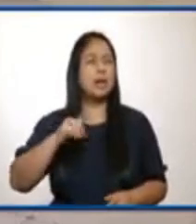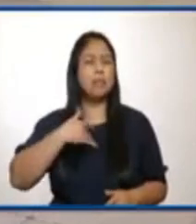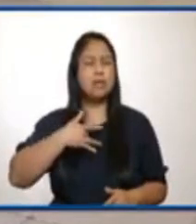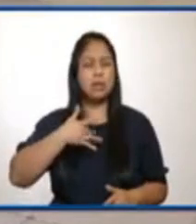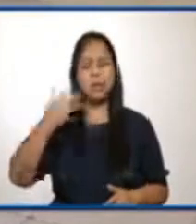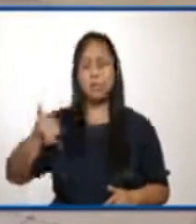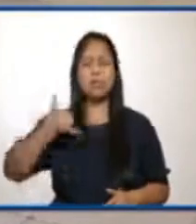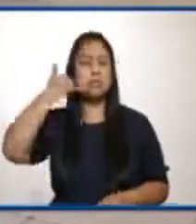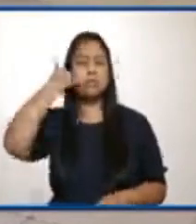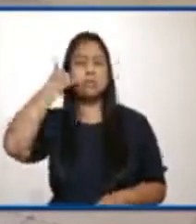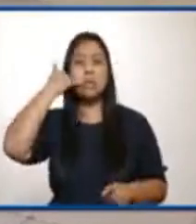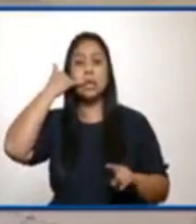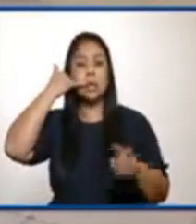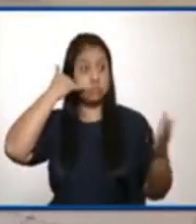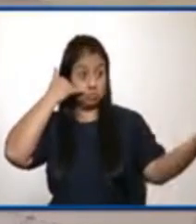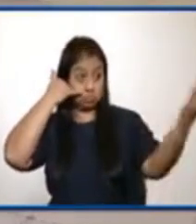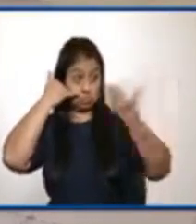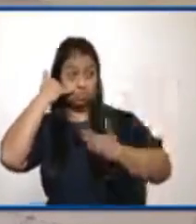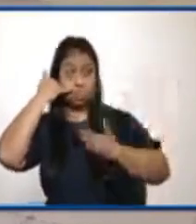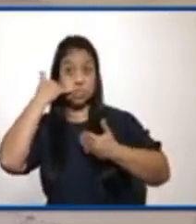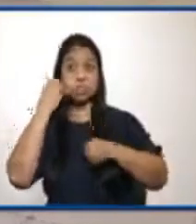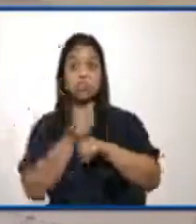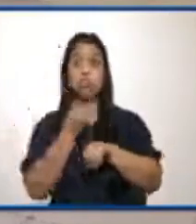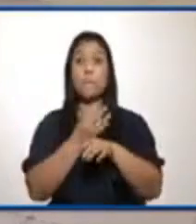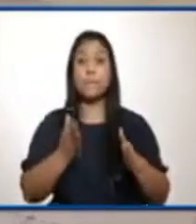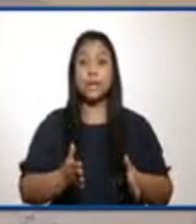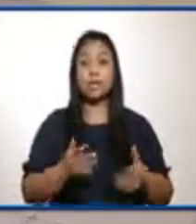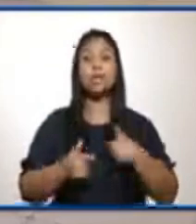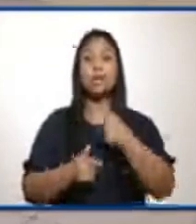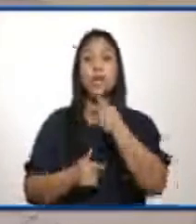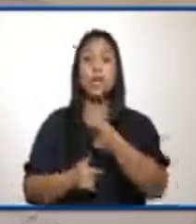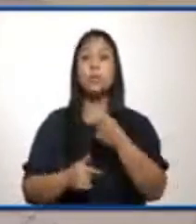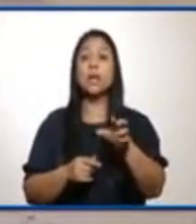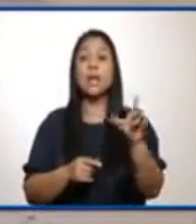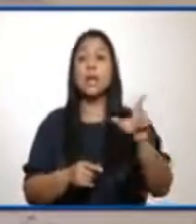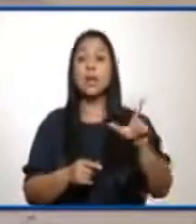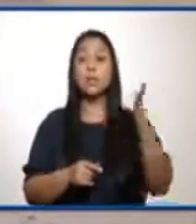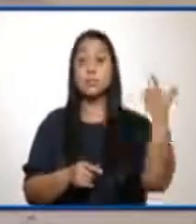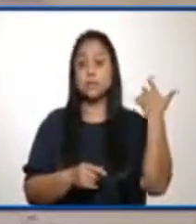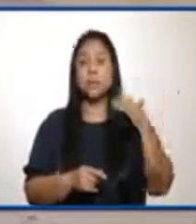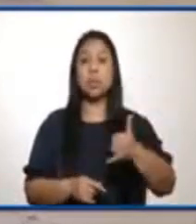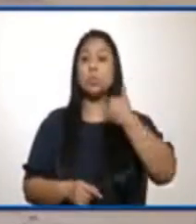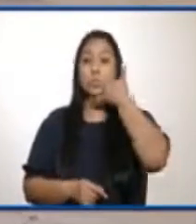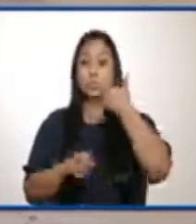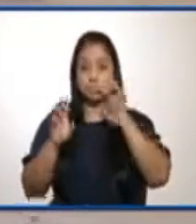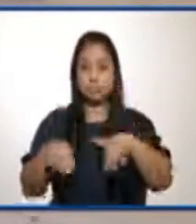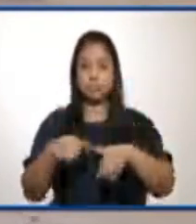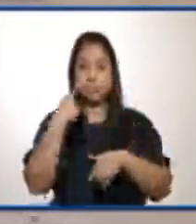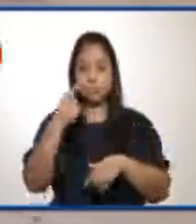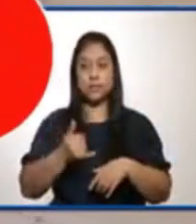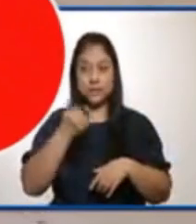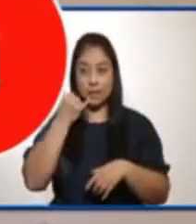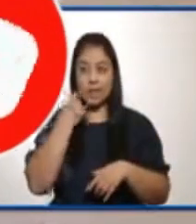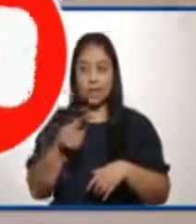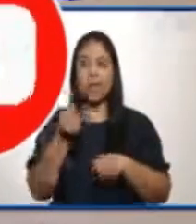cuerpos de socorro o quien tenga que ser. Yo le digo porque el lunes pasado una persona llamó, se sentía muy mal y sí tiene COVID. Llamó,